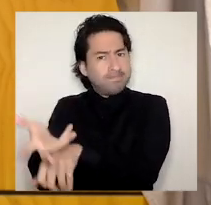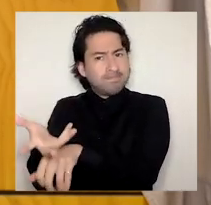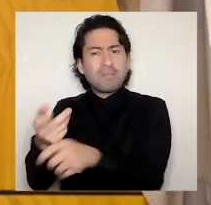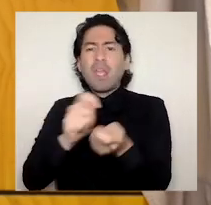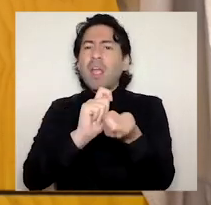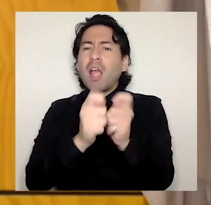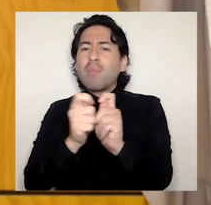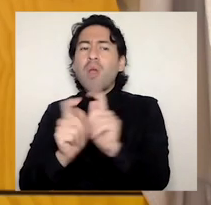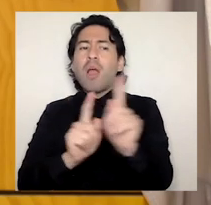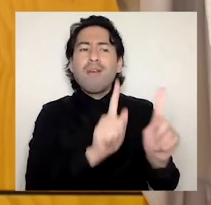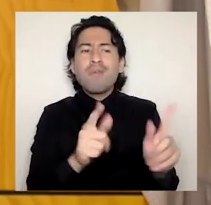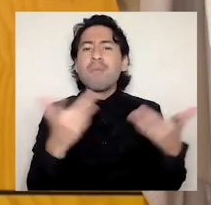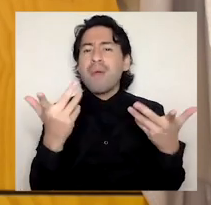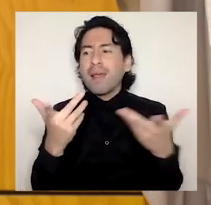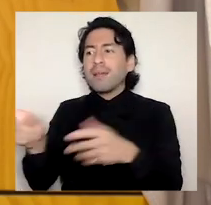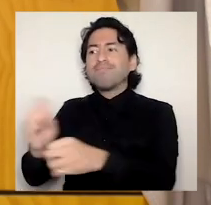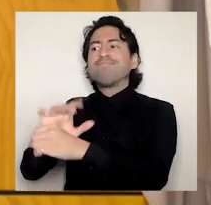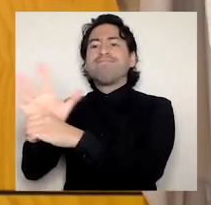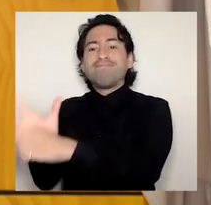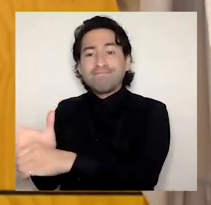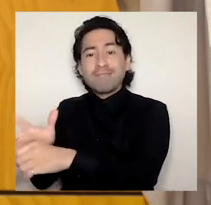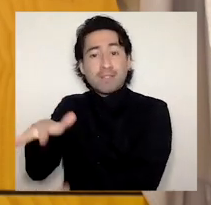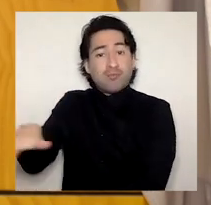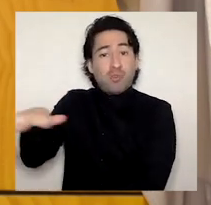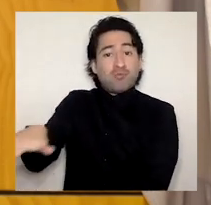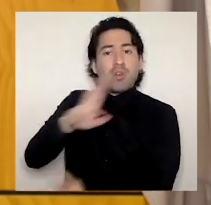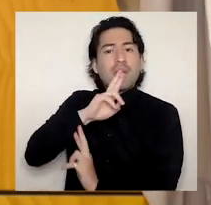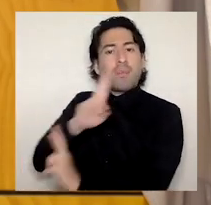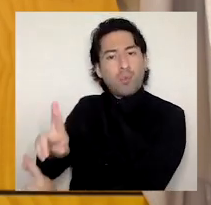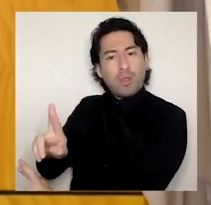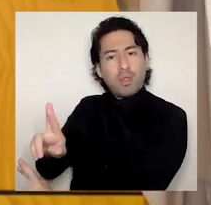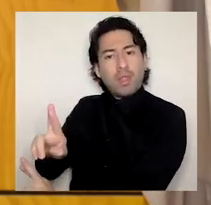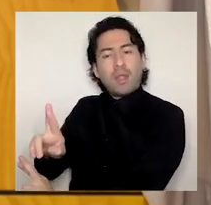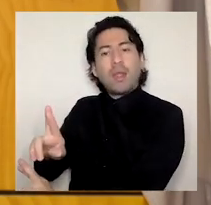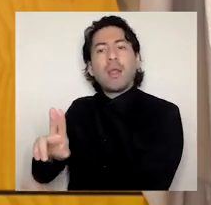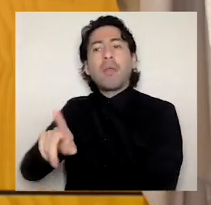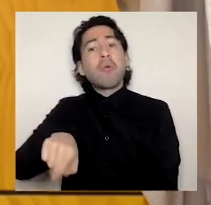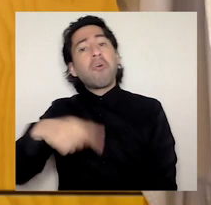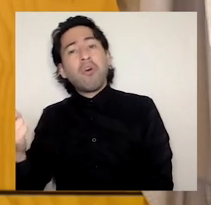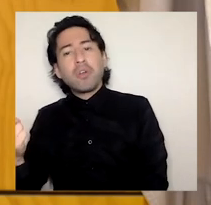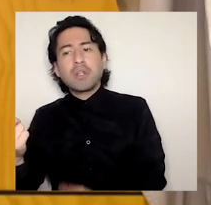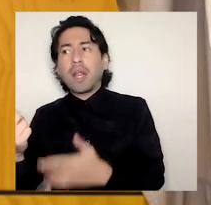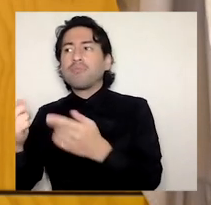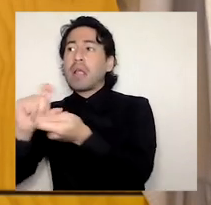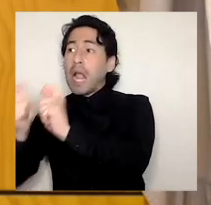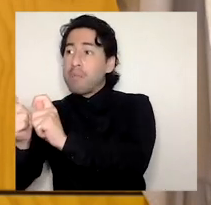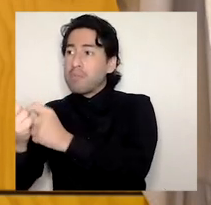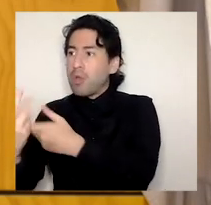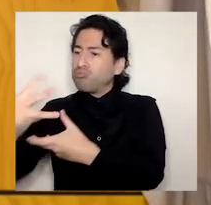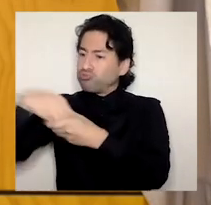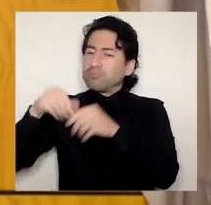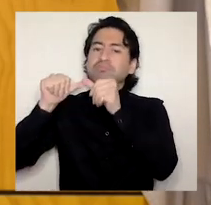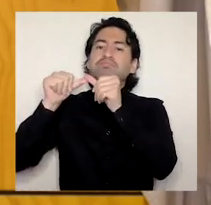respuestas a la situación de contingencia, y otras, sin duda, llegaron para quedarse y modelar nuestra